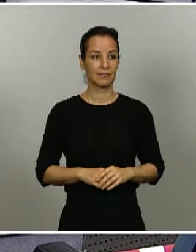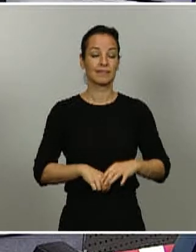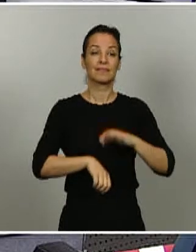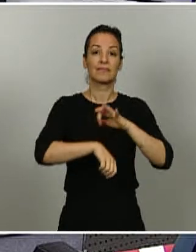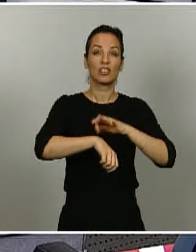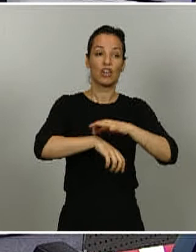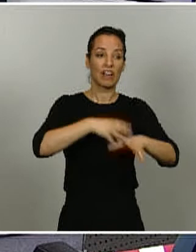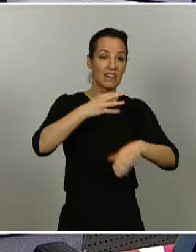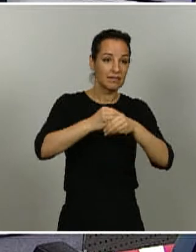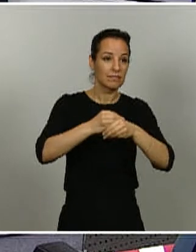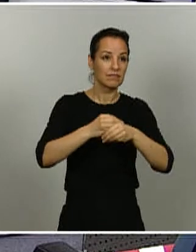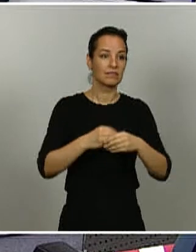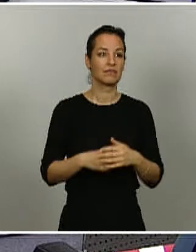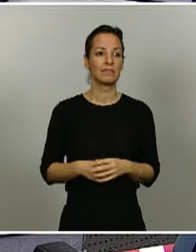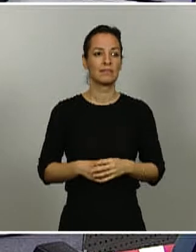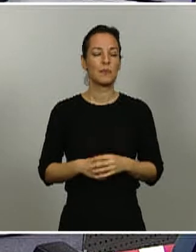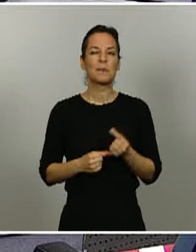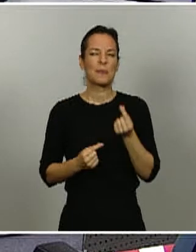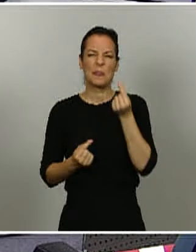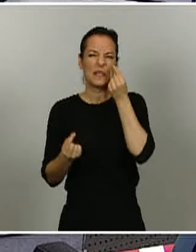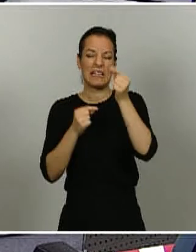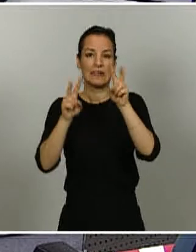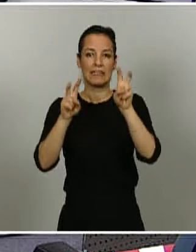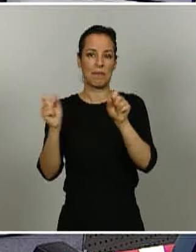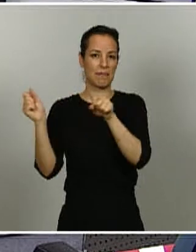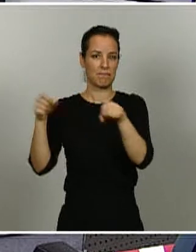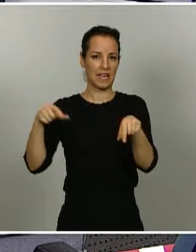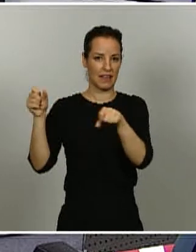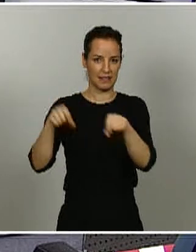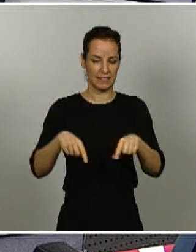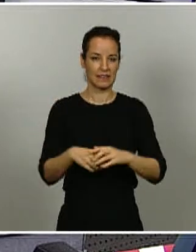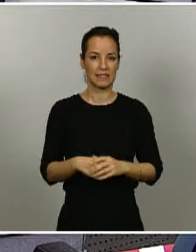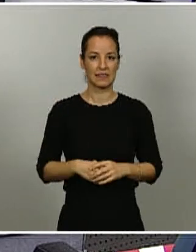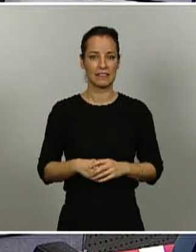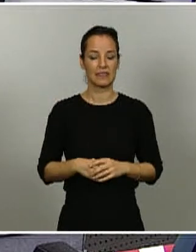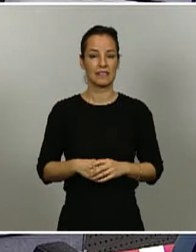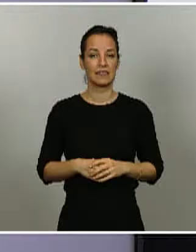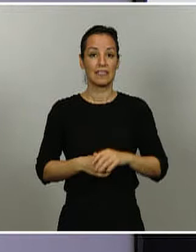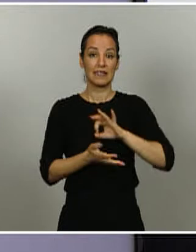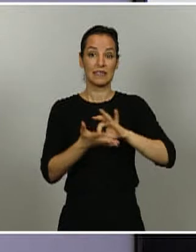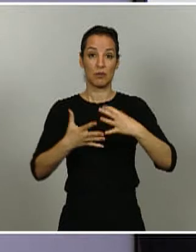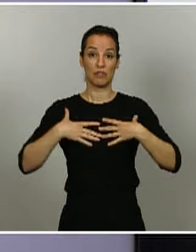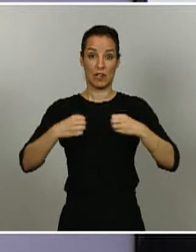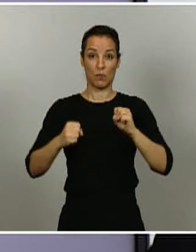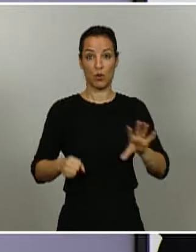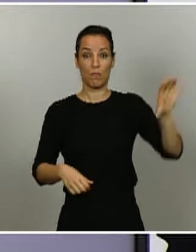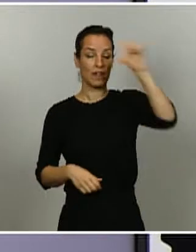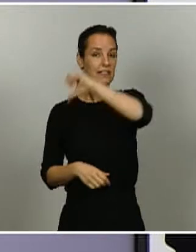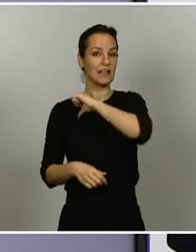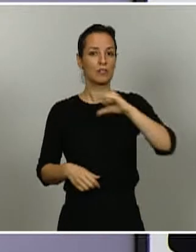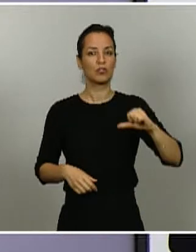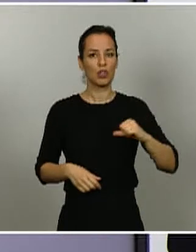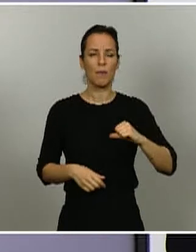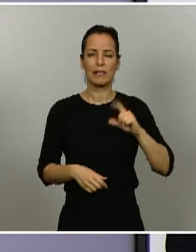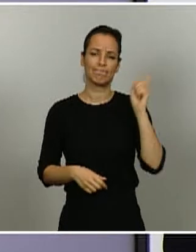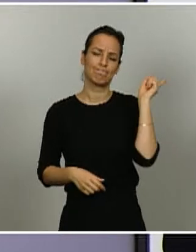pequeño detalle con respecto a los inmigrantes. Trasladar que desde los servicios de salud de las comunidades autónomas nos consta que